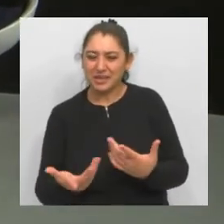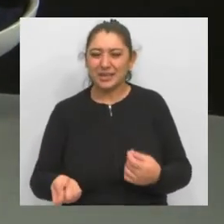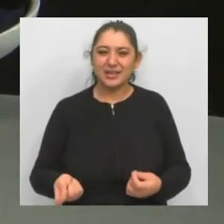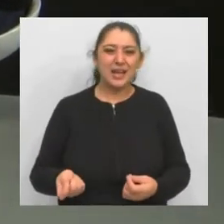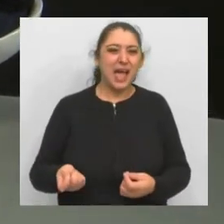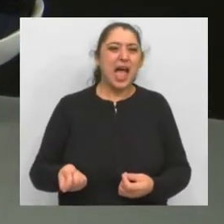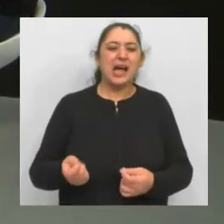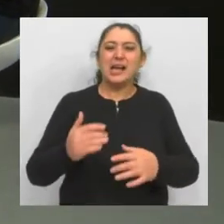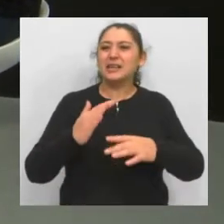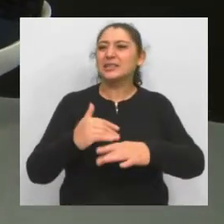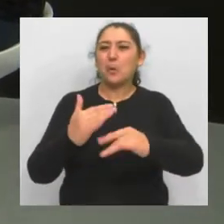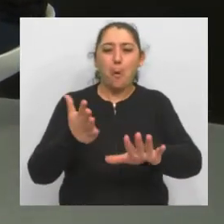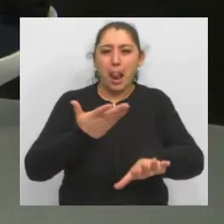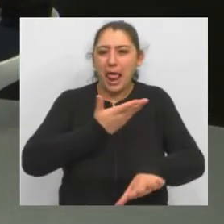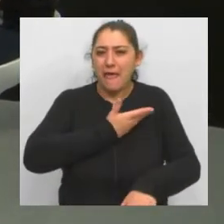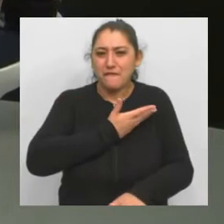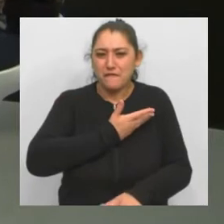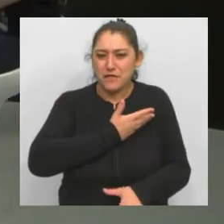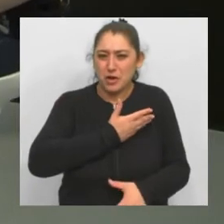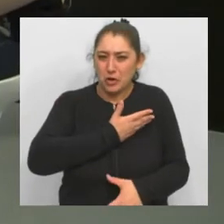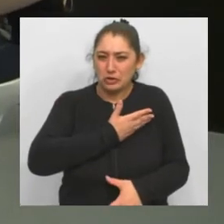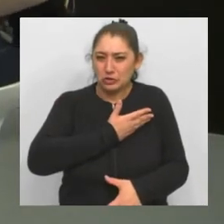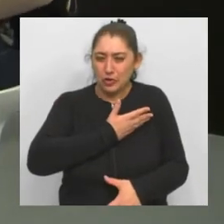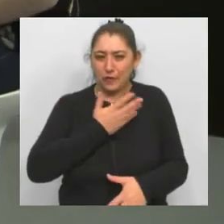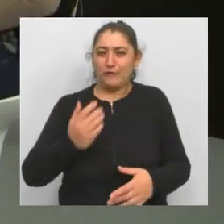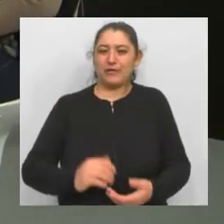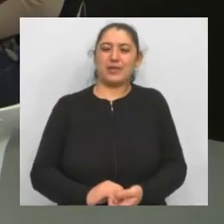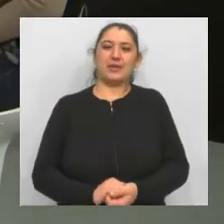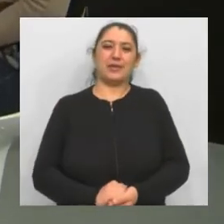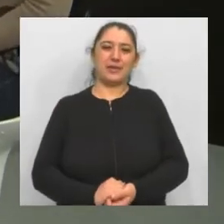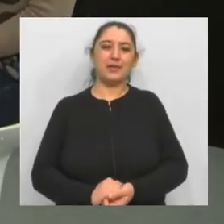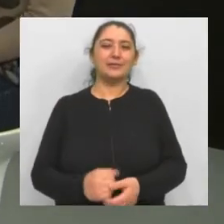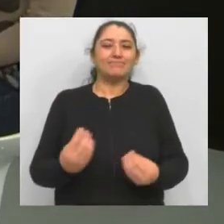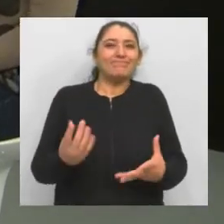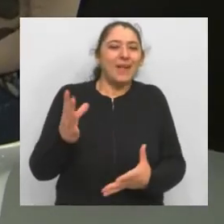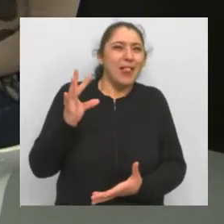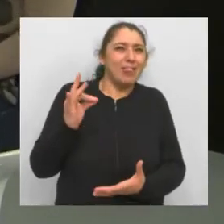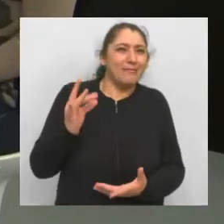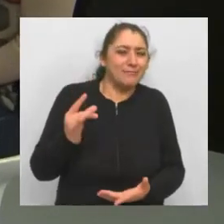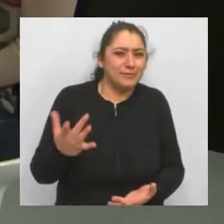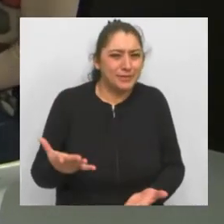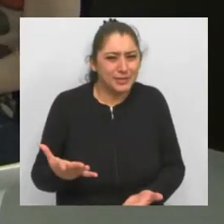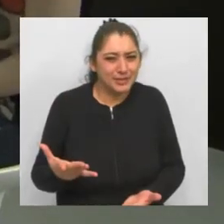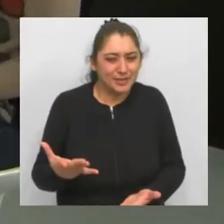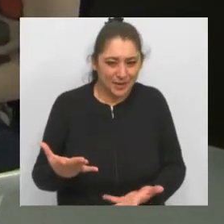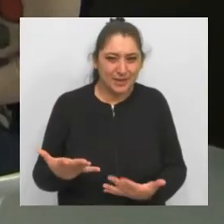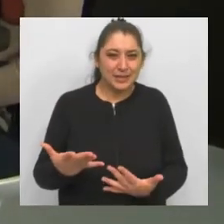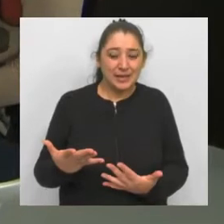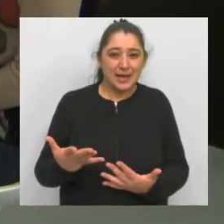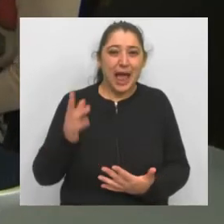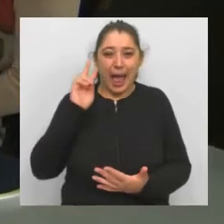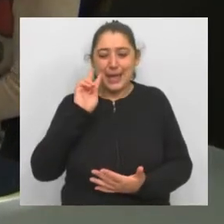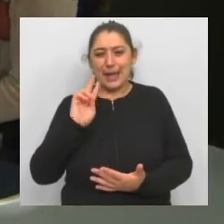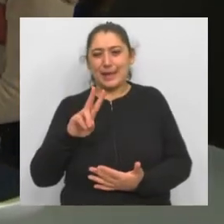uno aprende a encontrar de esos espacios de crisis, de dificultad, lado positivo.